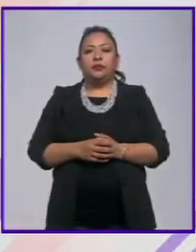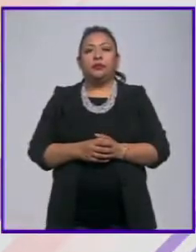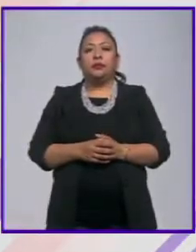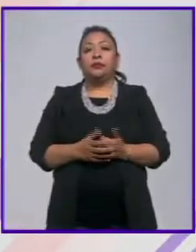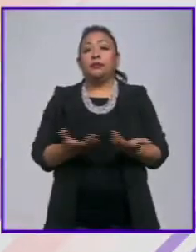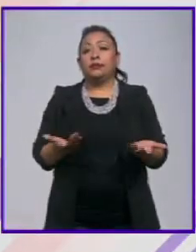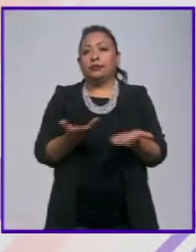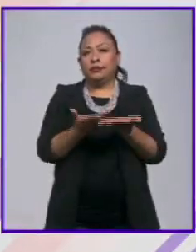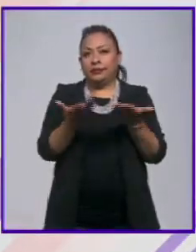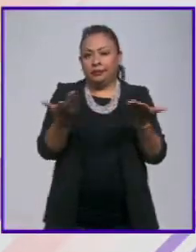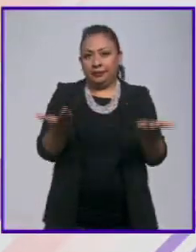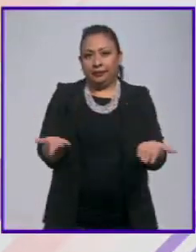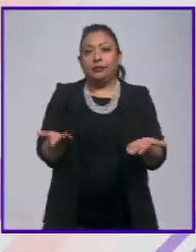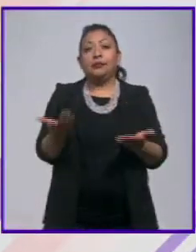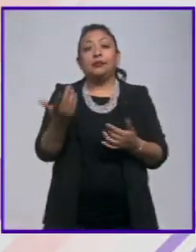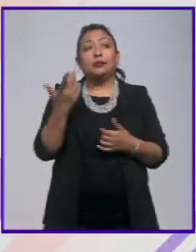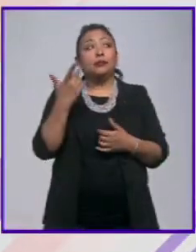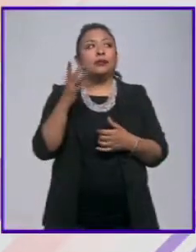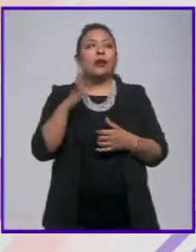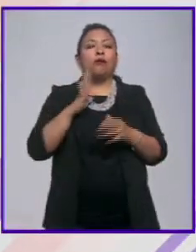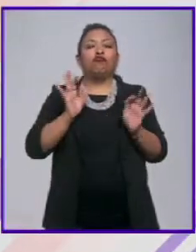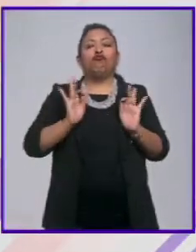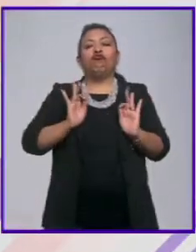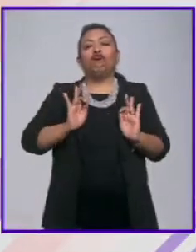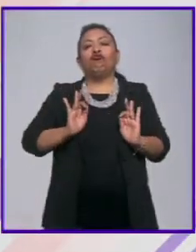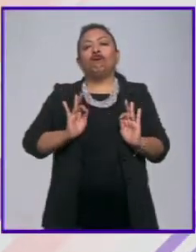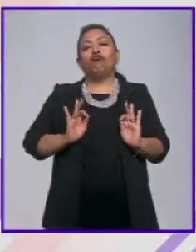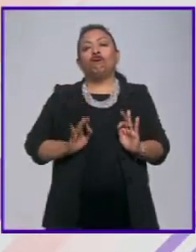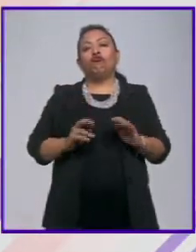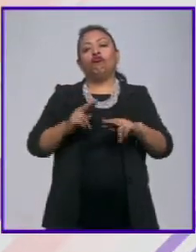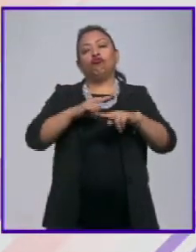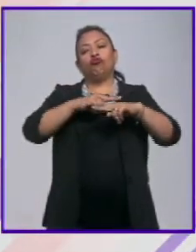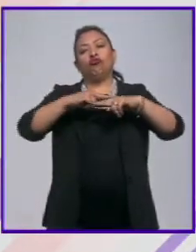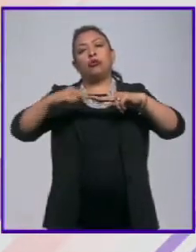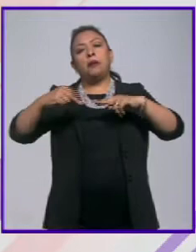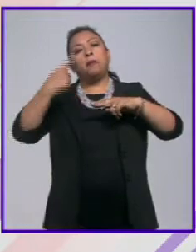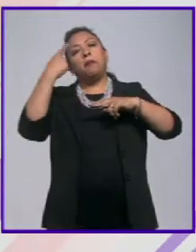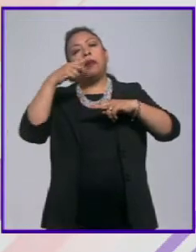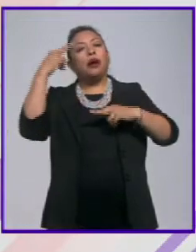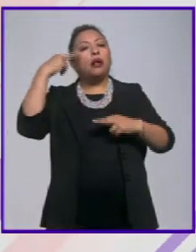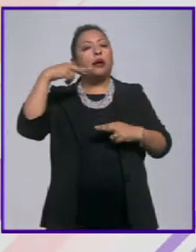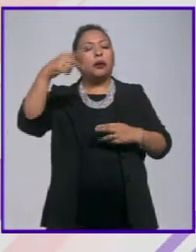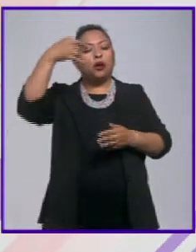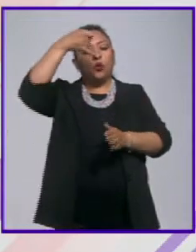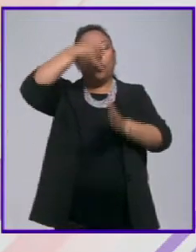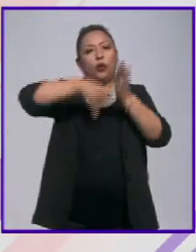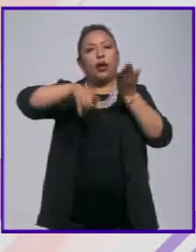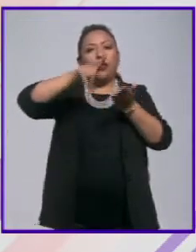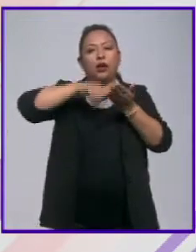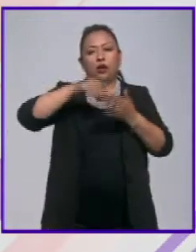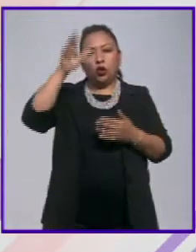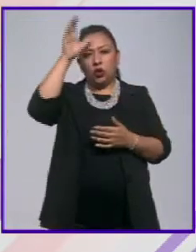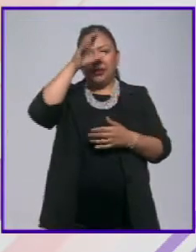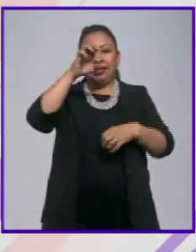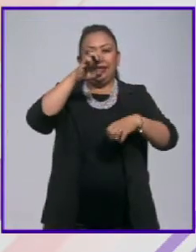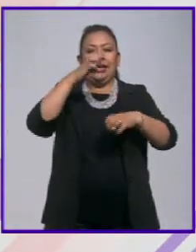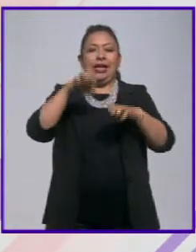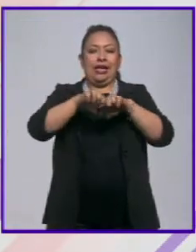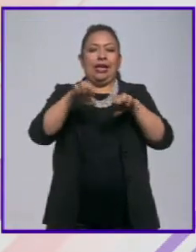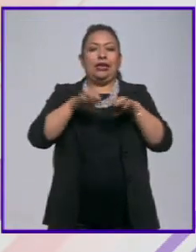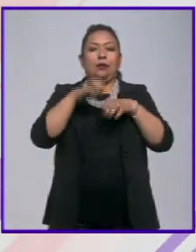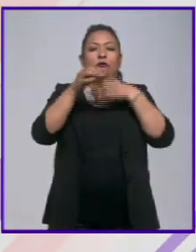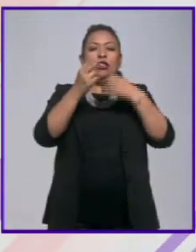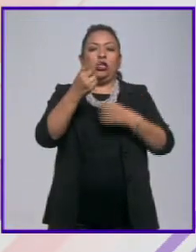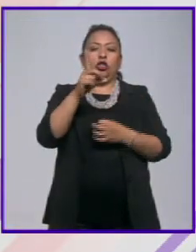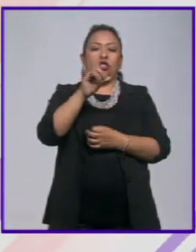y llegó el momento de ponernos cómodos en el diván para hacer un viaje al subconsciente el equipo de noticias 22 digital